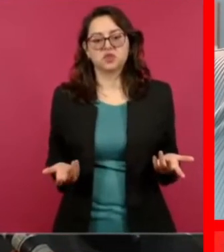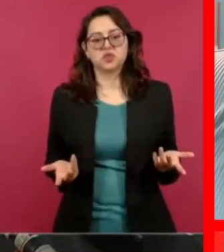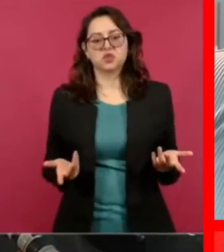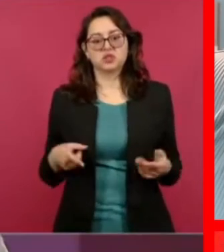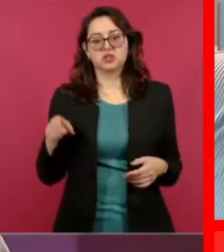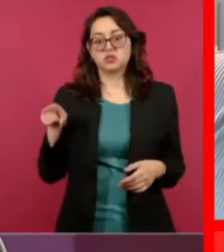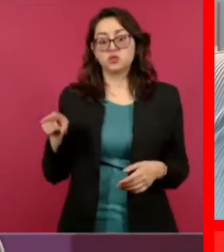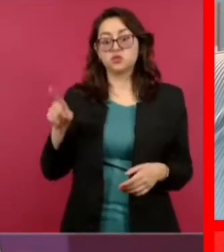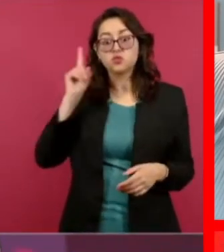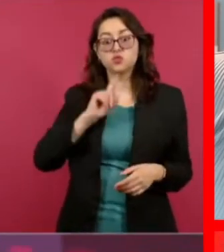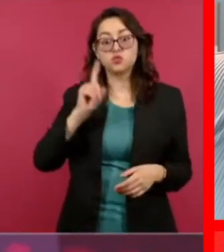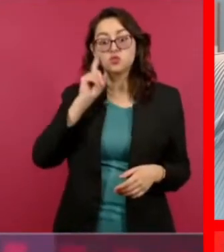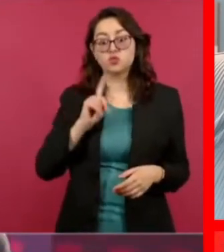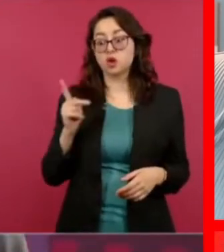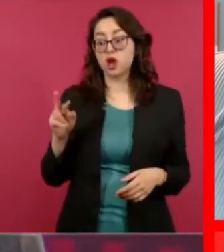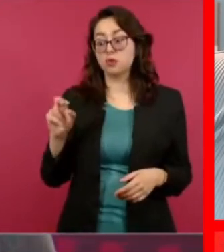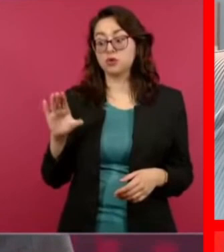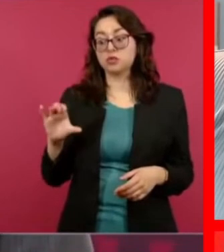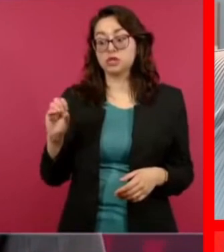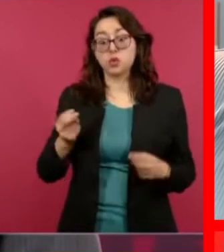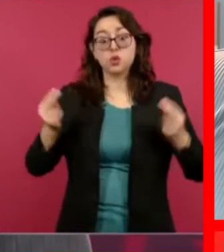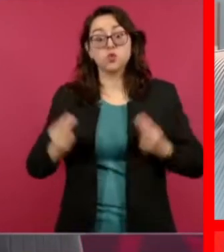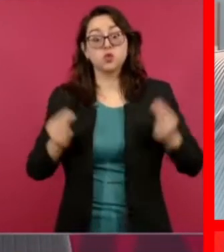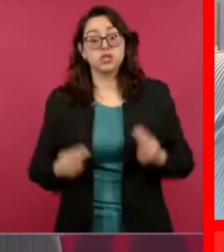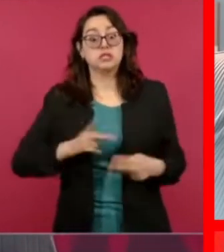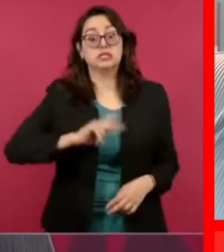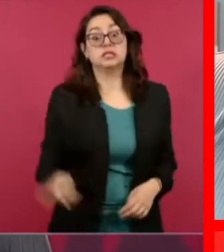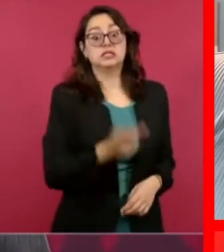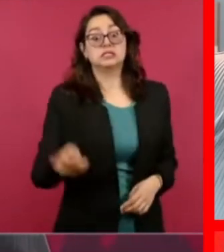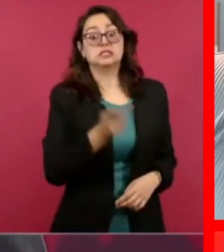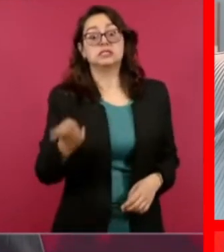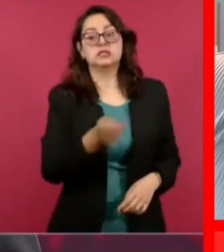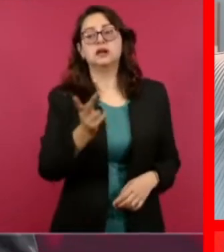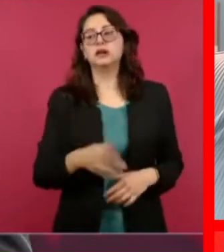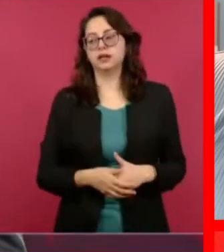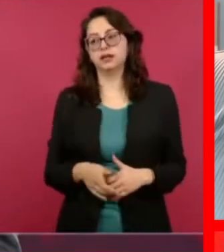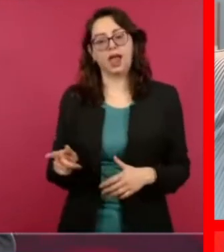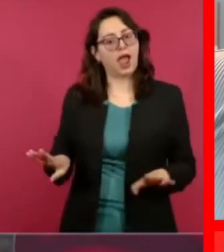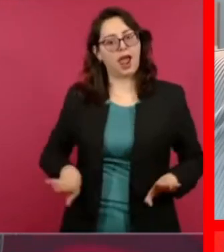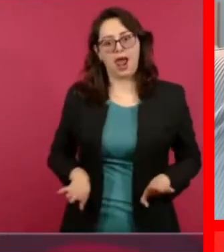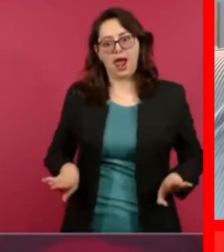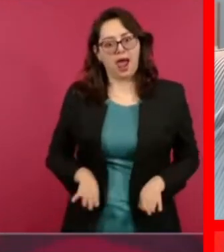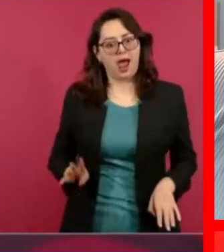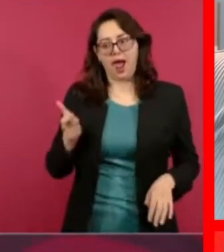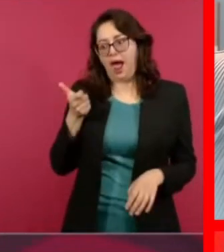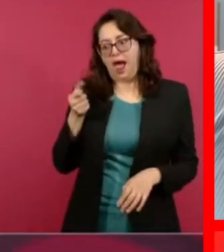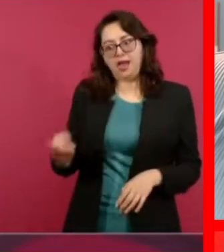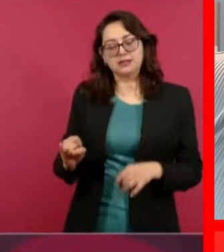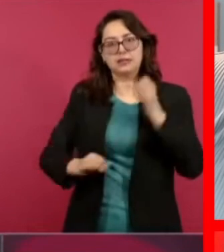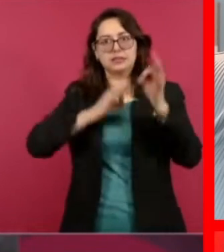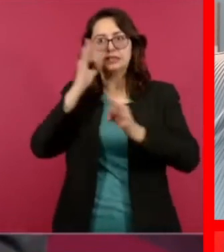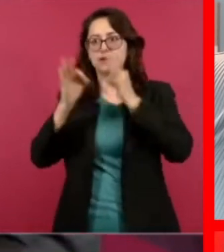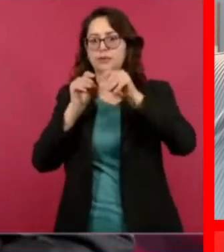preguntar a la compañera de proceso. Esto va a continuar, porque es